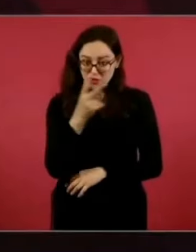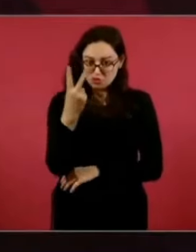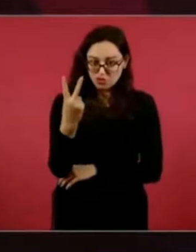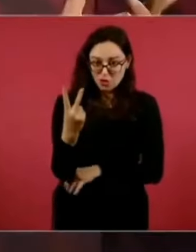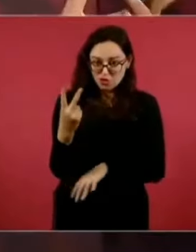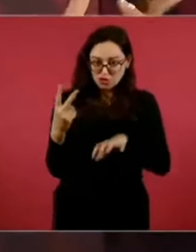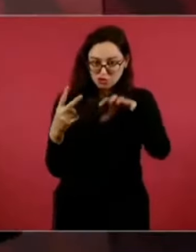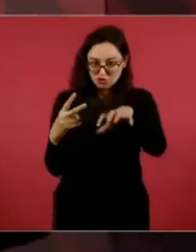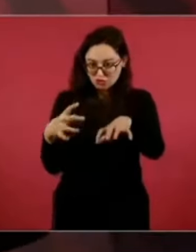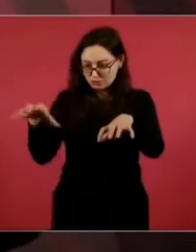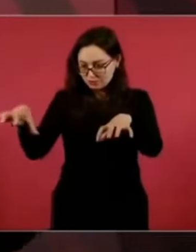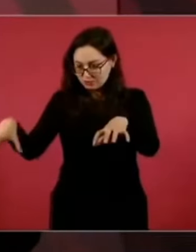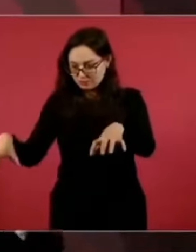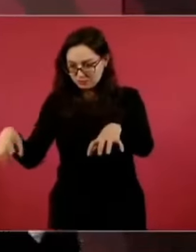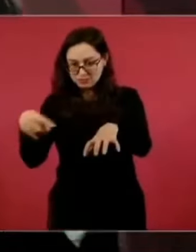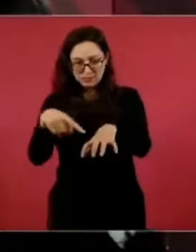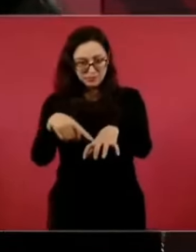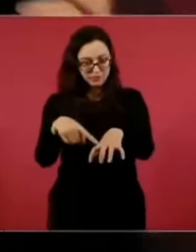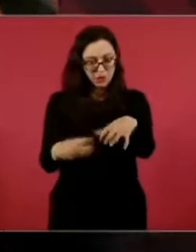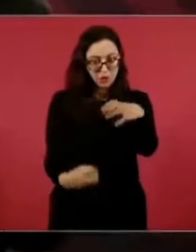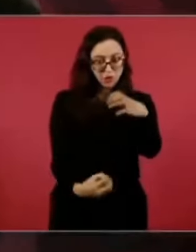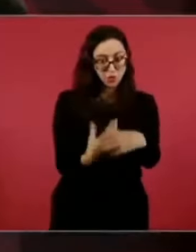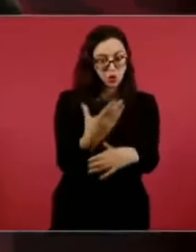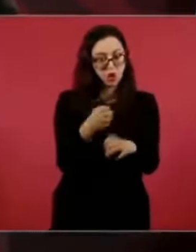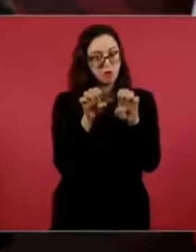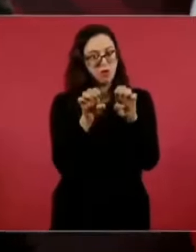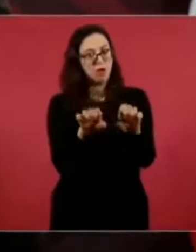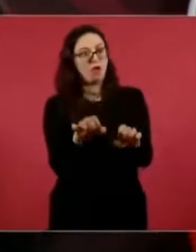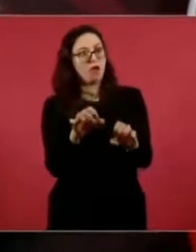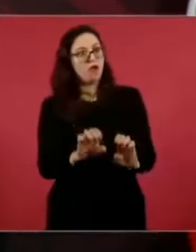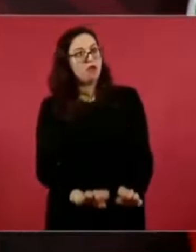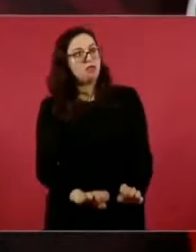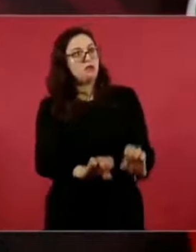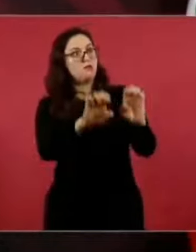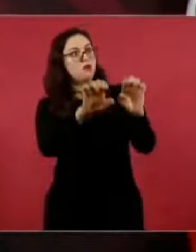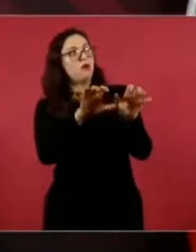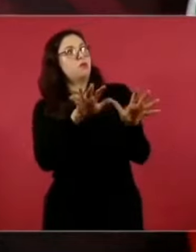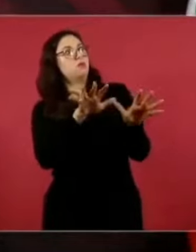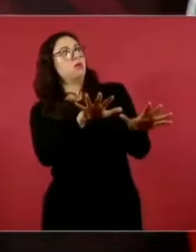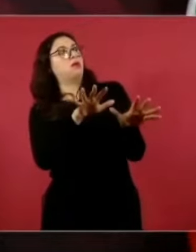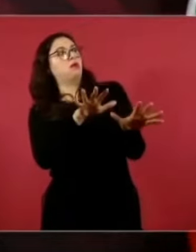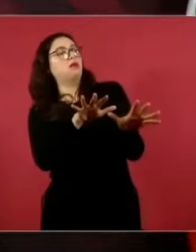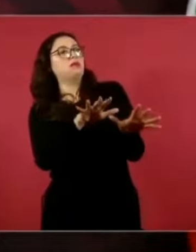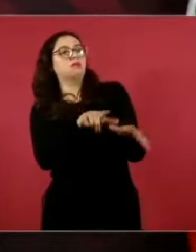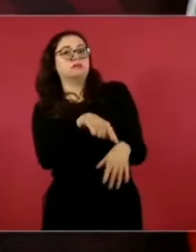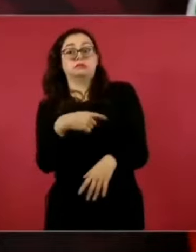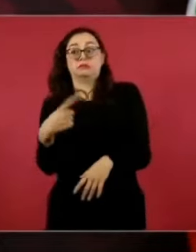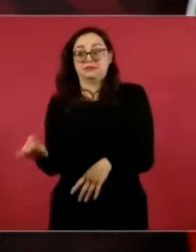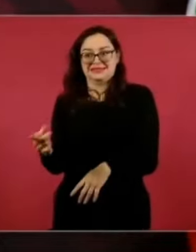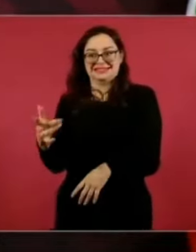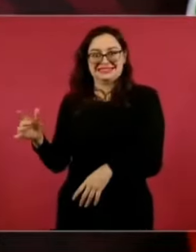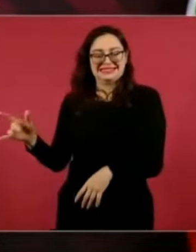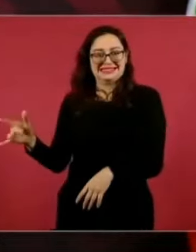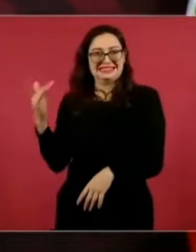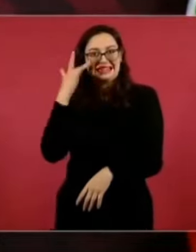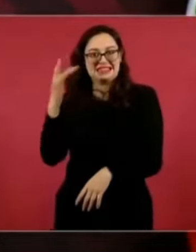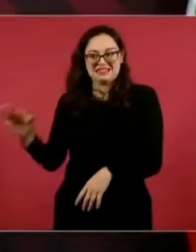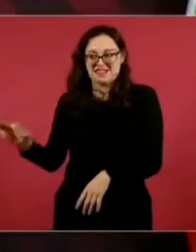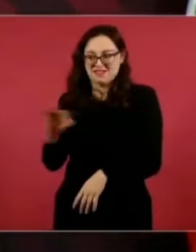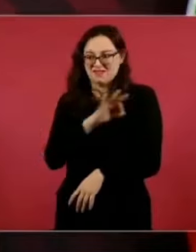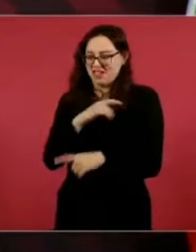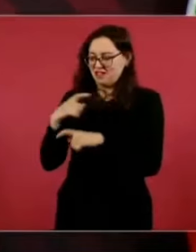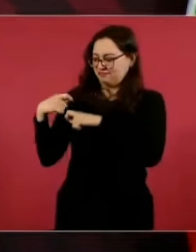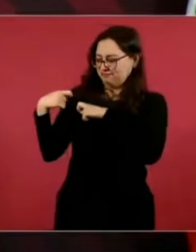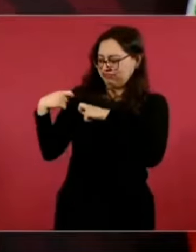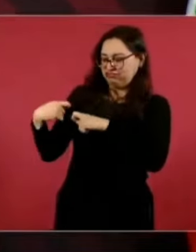y el Santa Fe de hace siglos, el pueblo de Santa